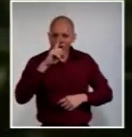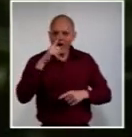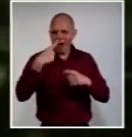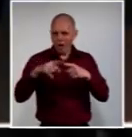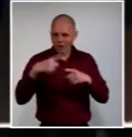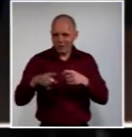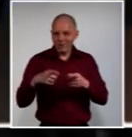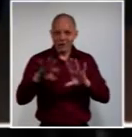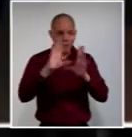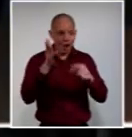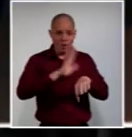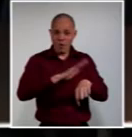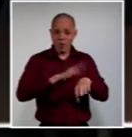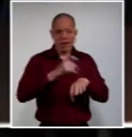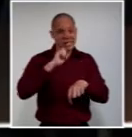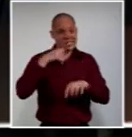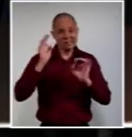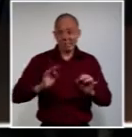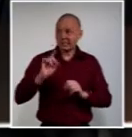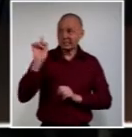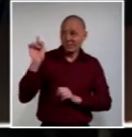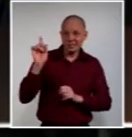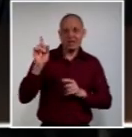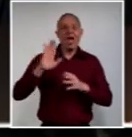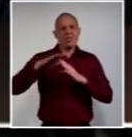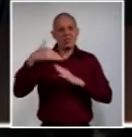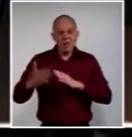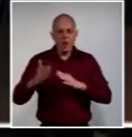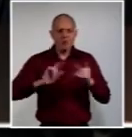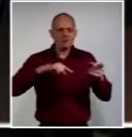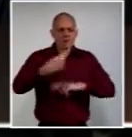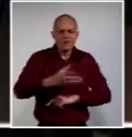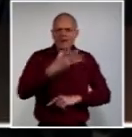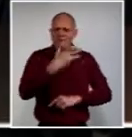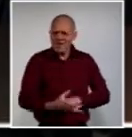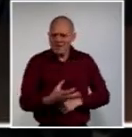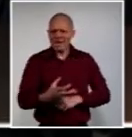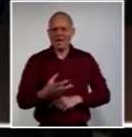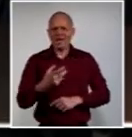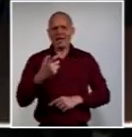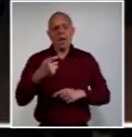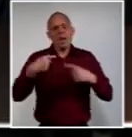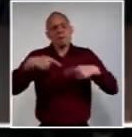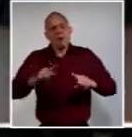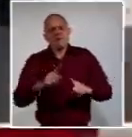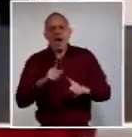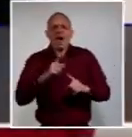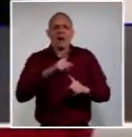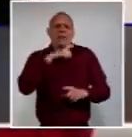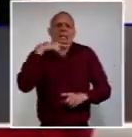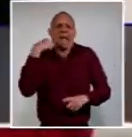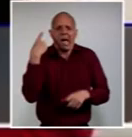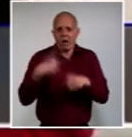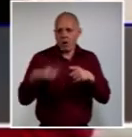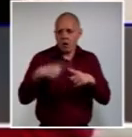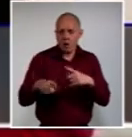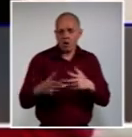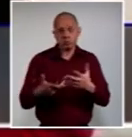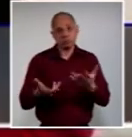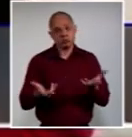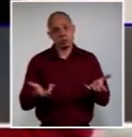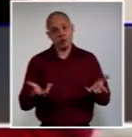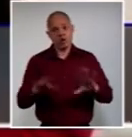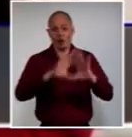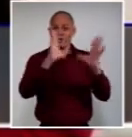entre otras acciones que aún prevalecen. La guerra había sido declarada unilateralmente y